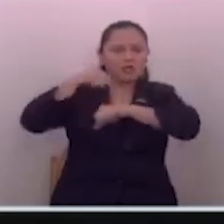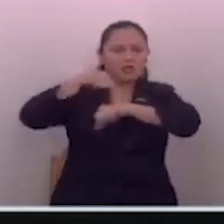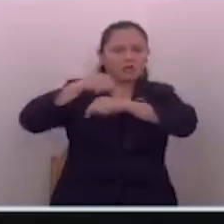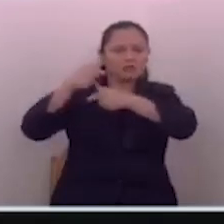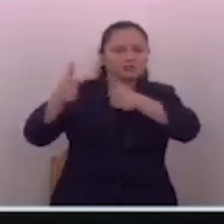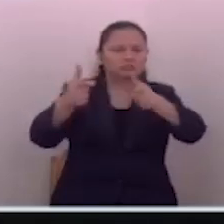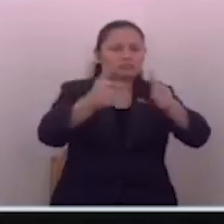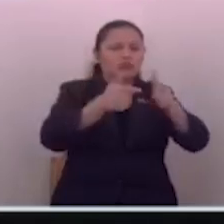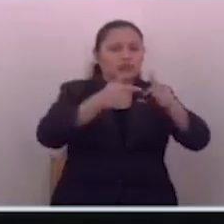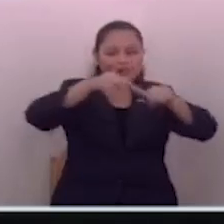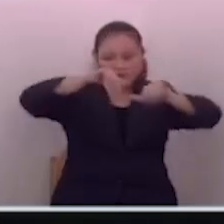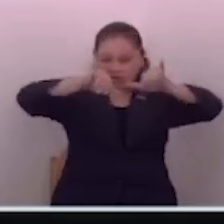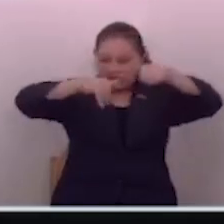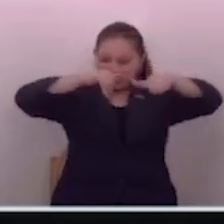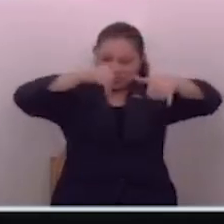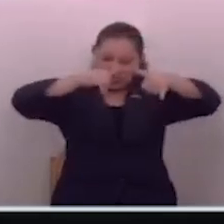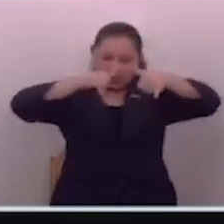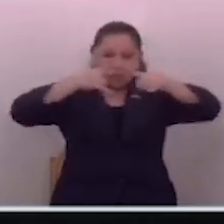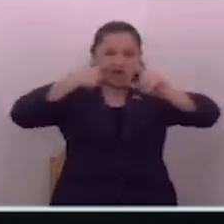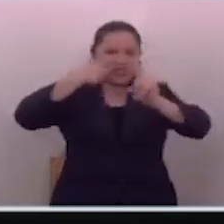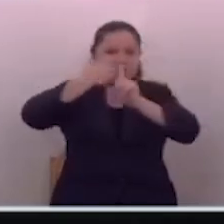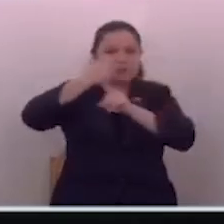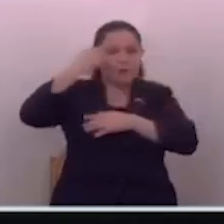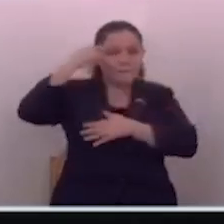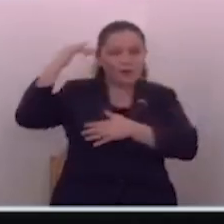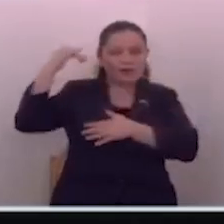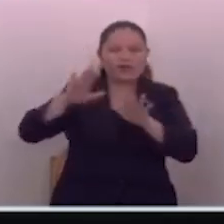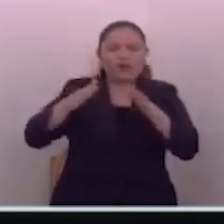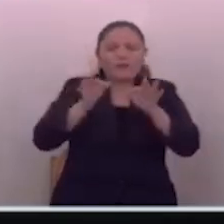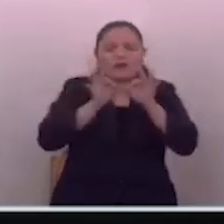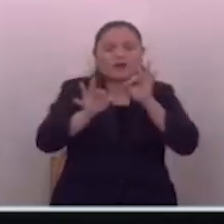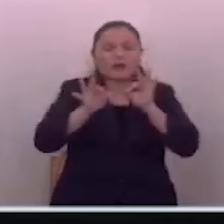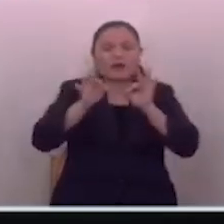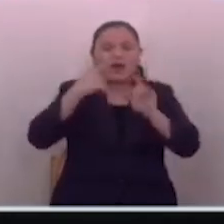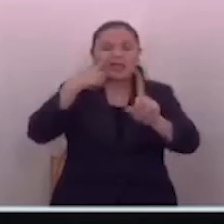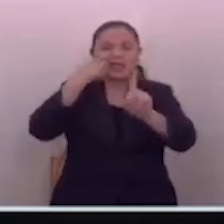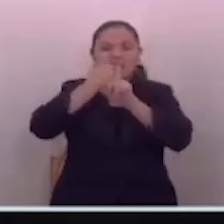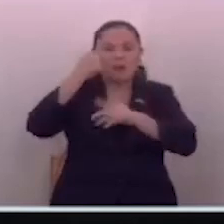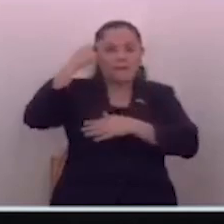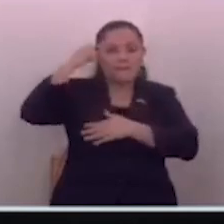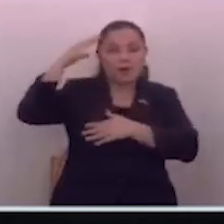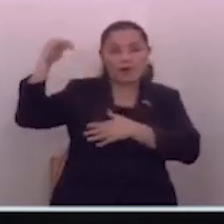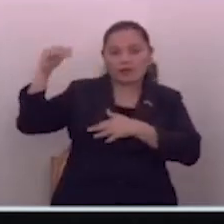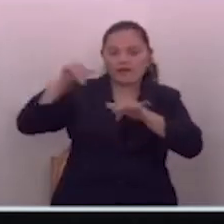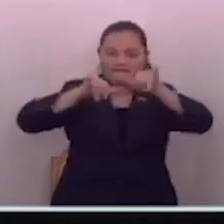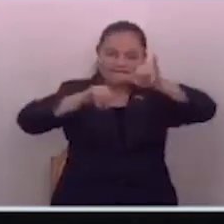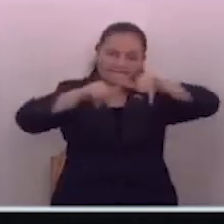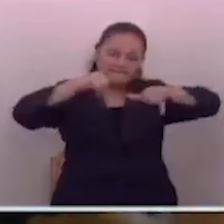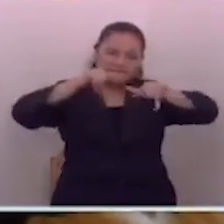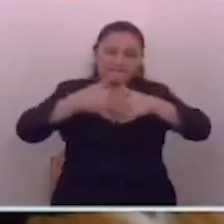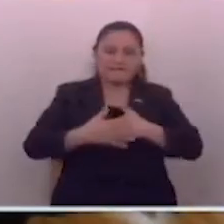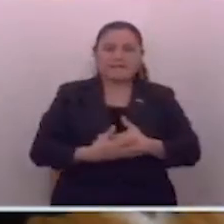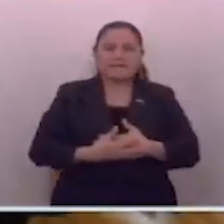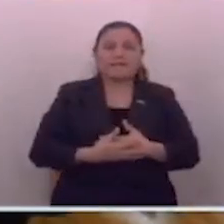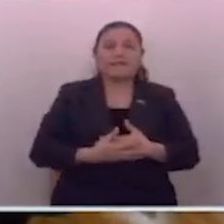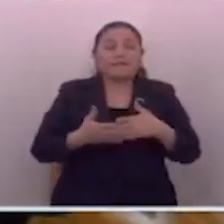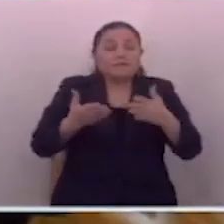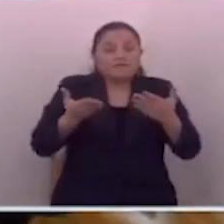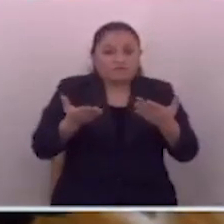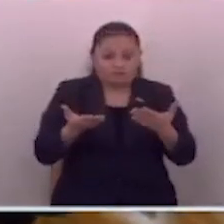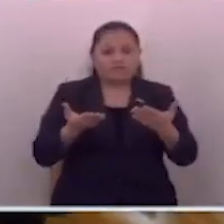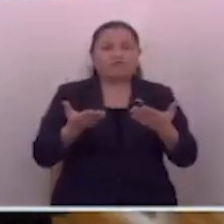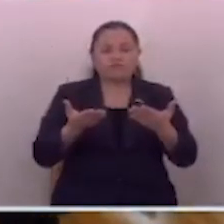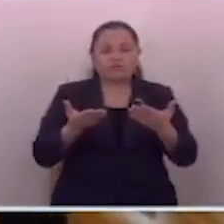los han utilizado con fines políticos, simplemente con fines políticos, en donde